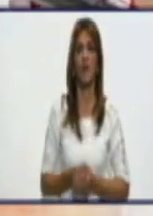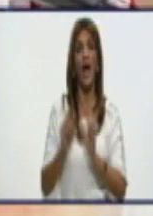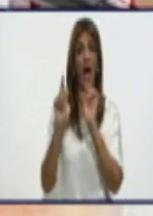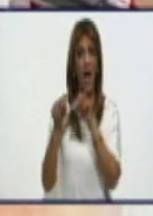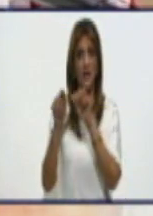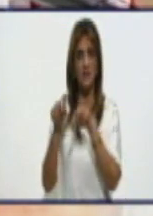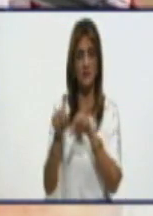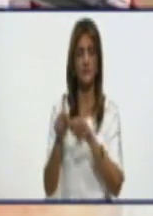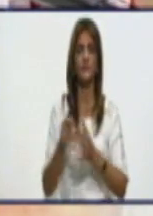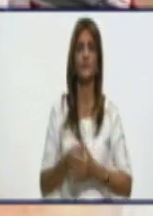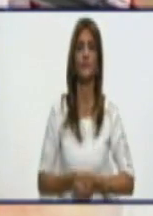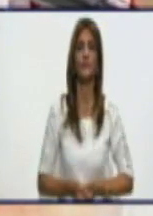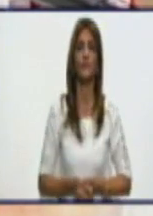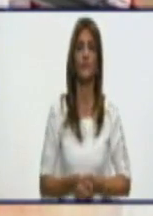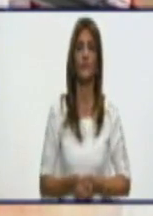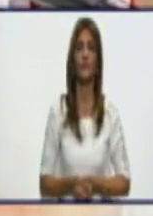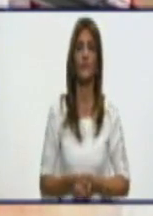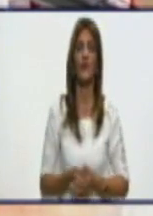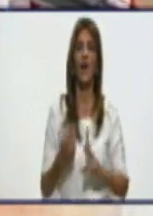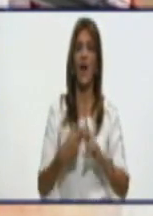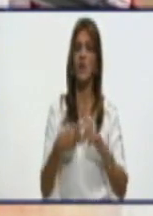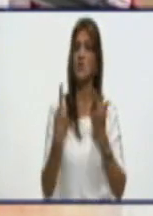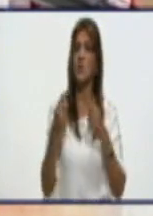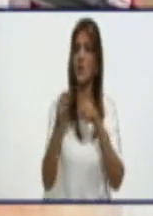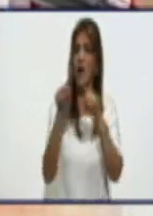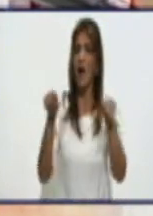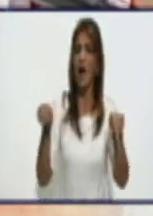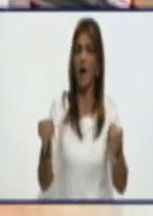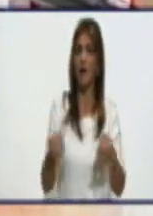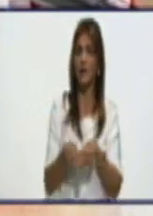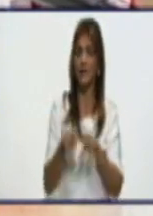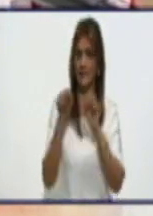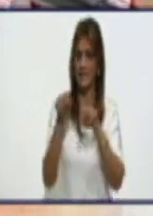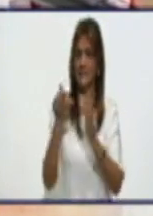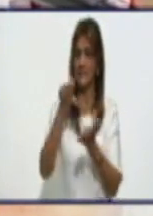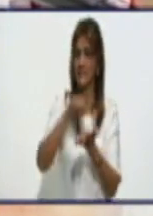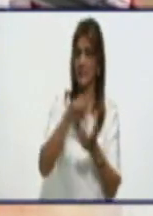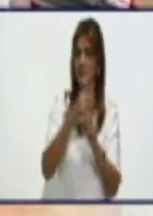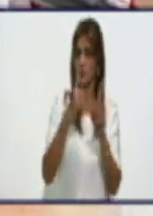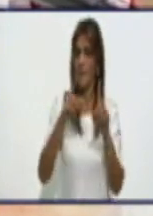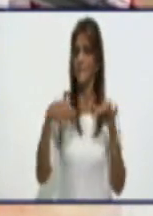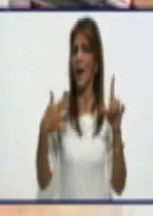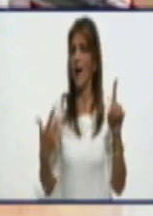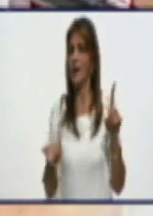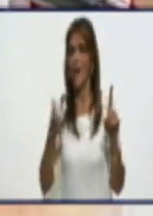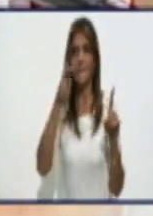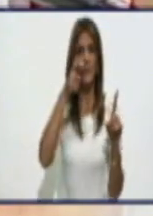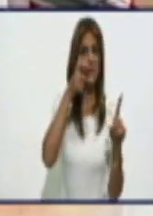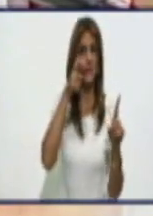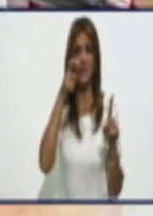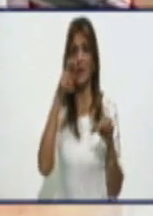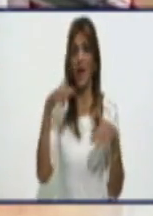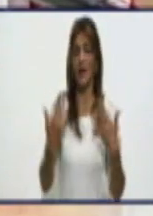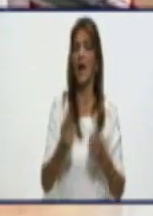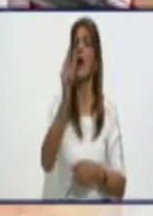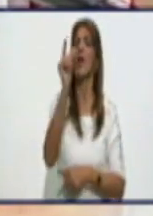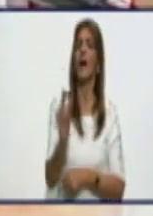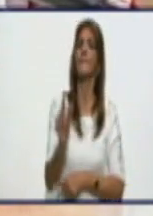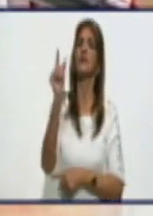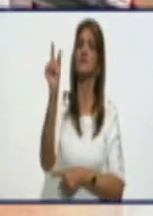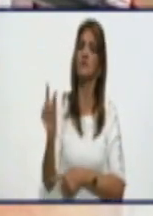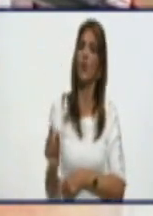ahí se destinó un ala de este centro para observar, para vigilar, para hacer la vigilancia a los